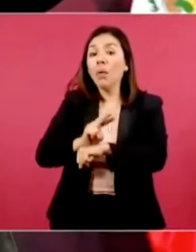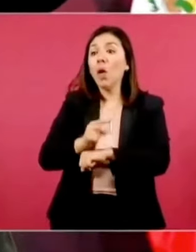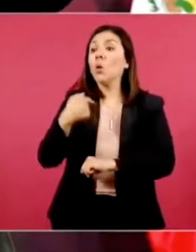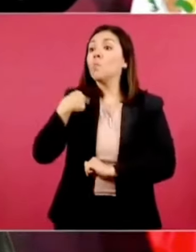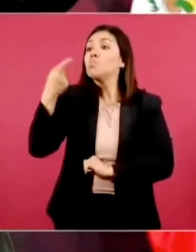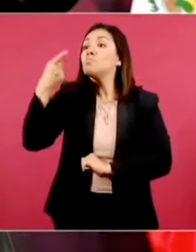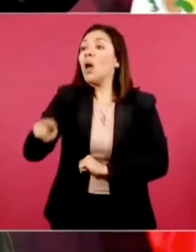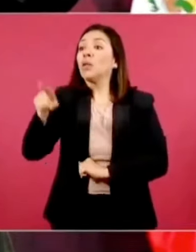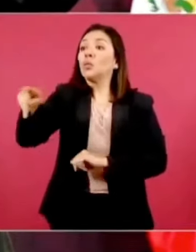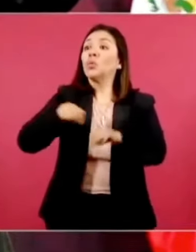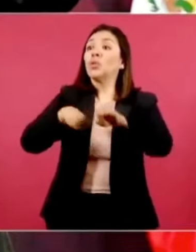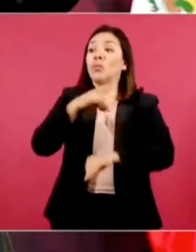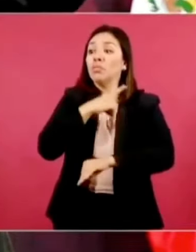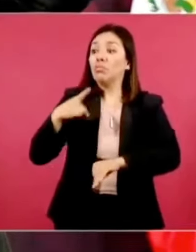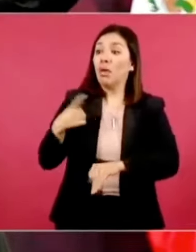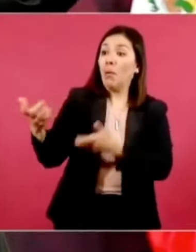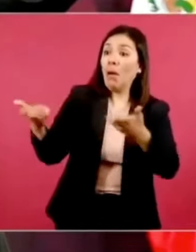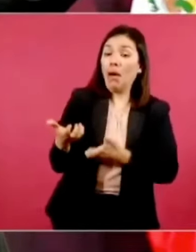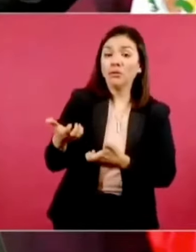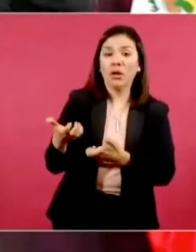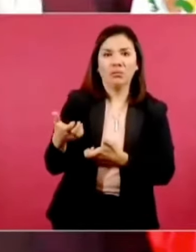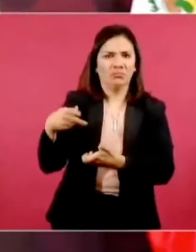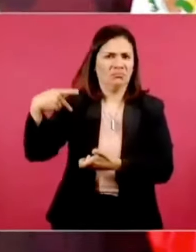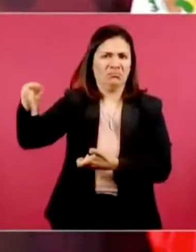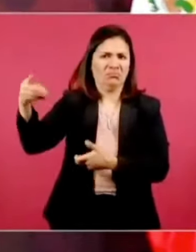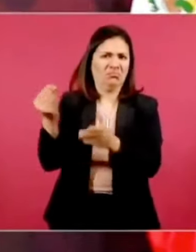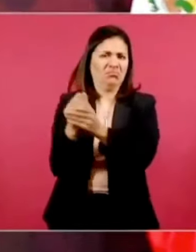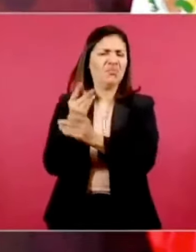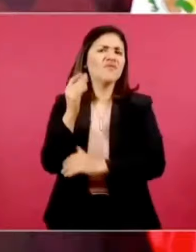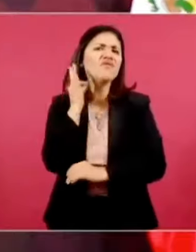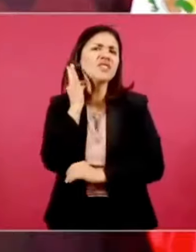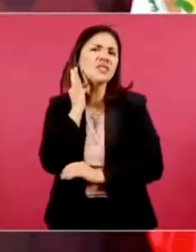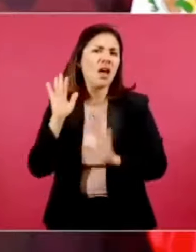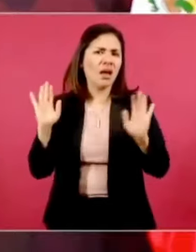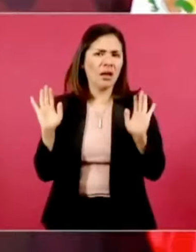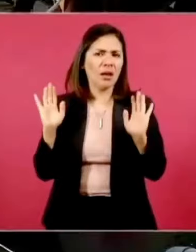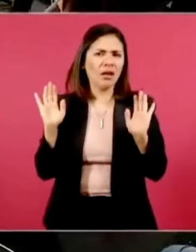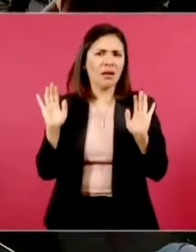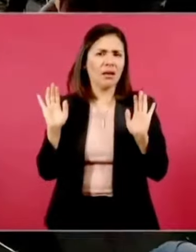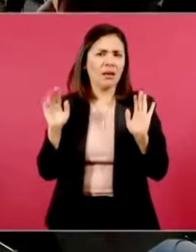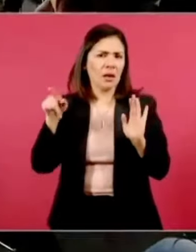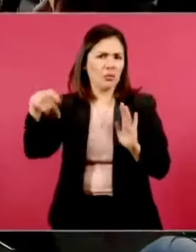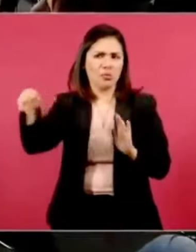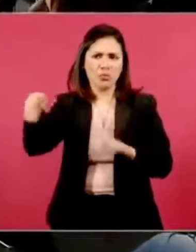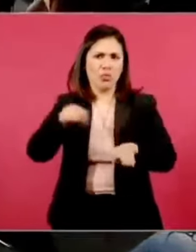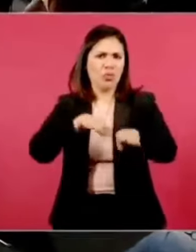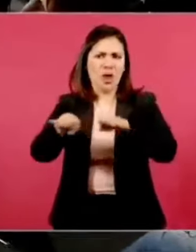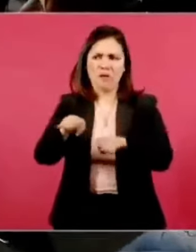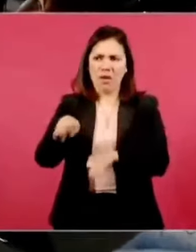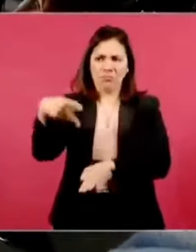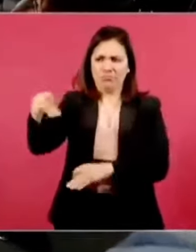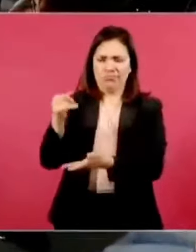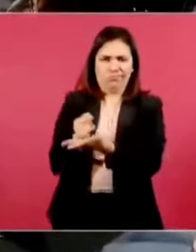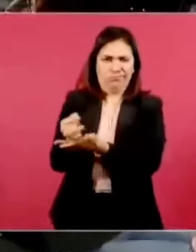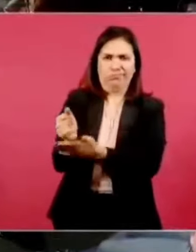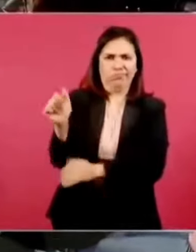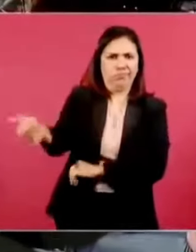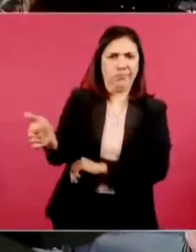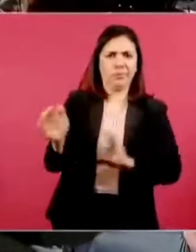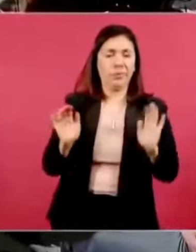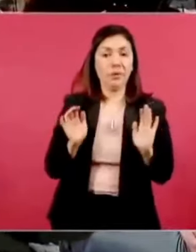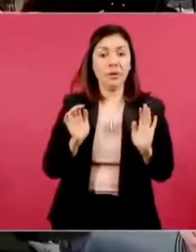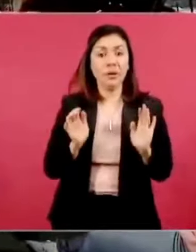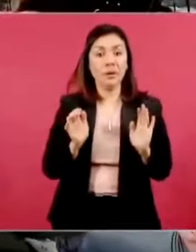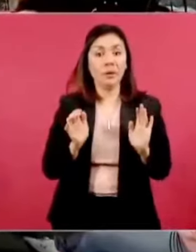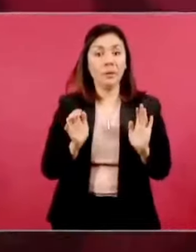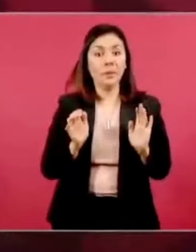instrucciones al fiscal, que es autónomo, que además